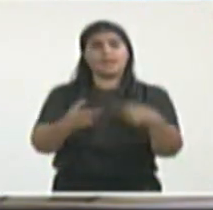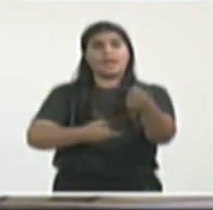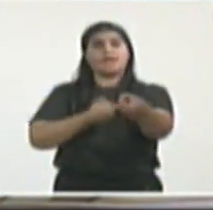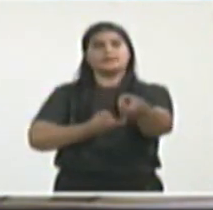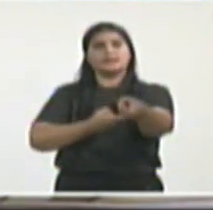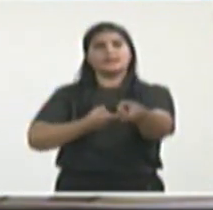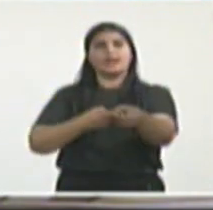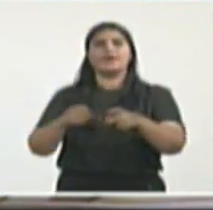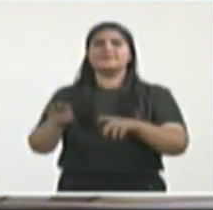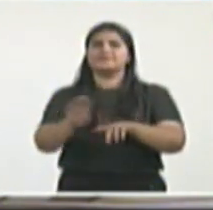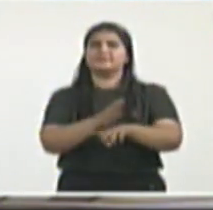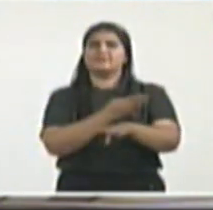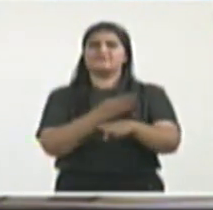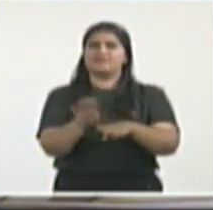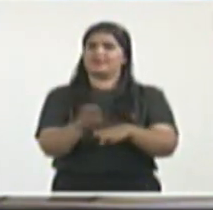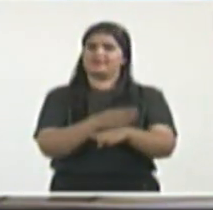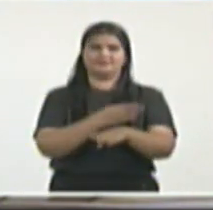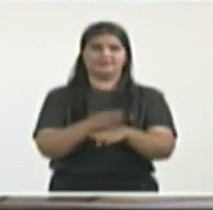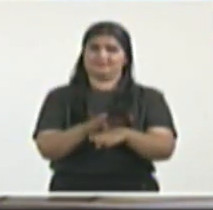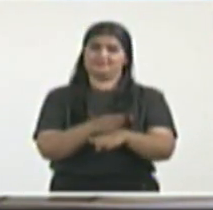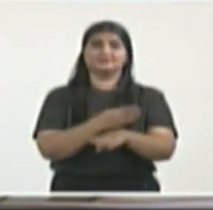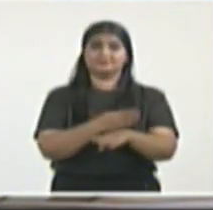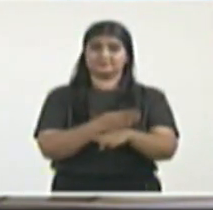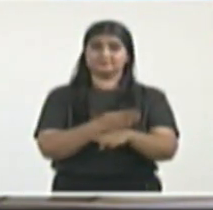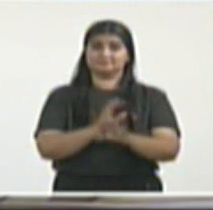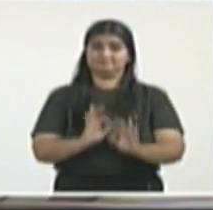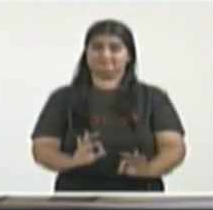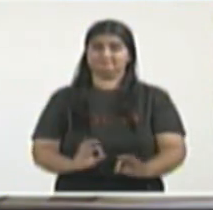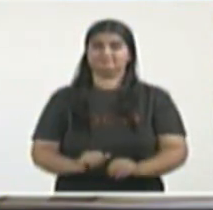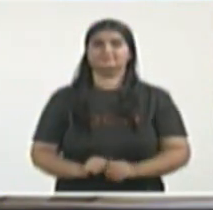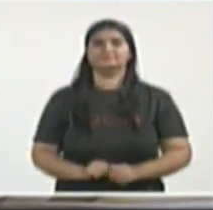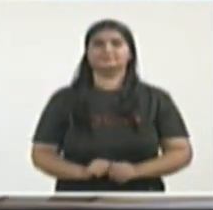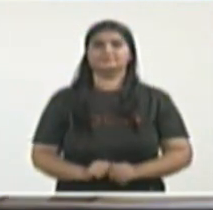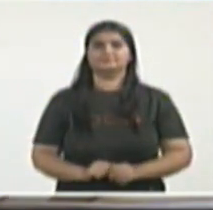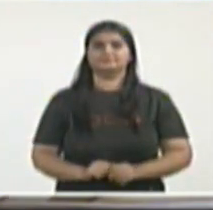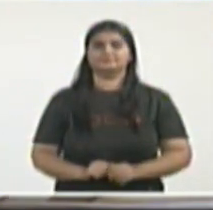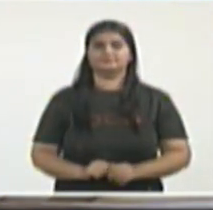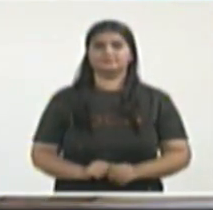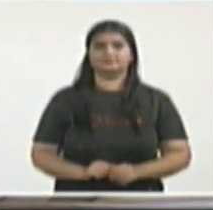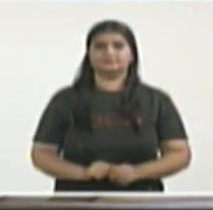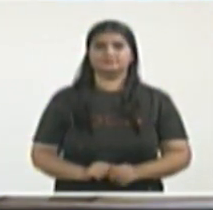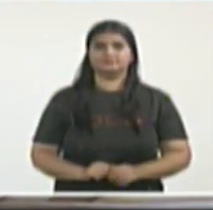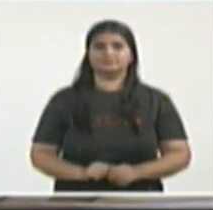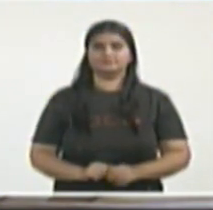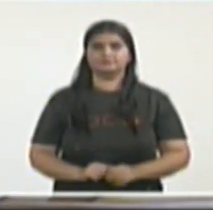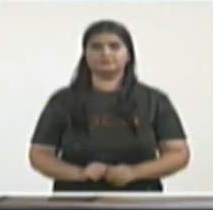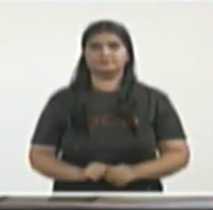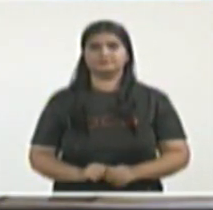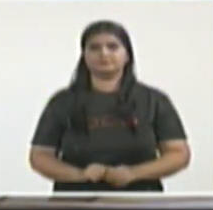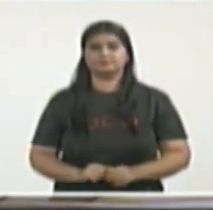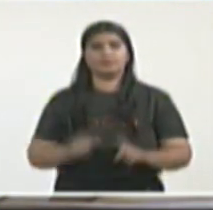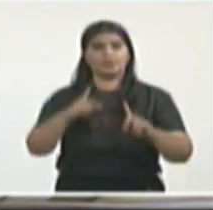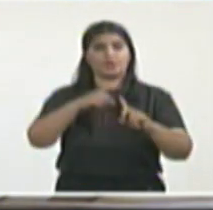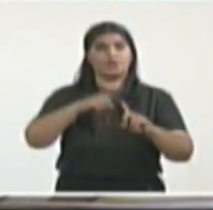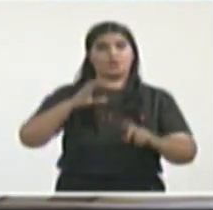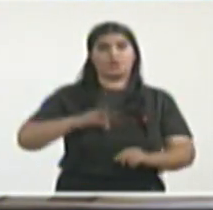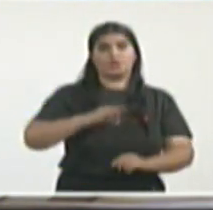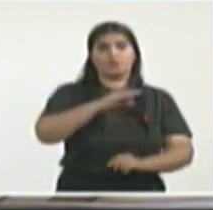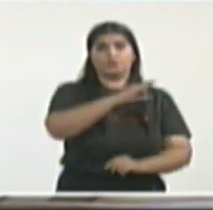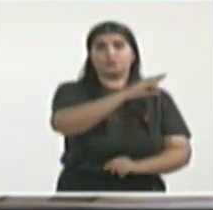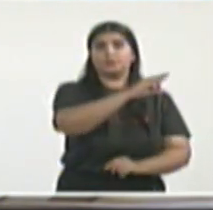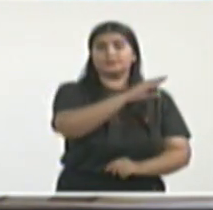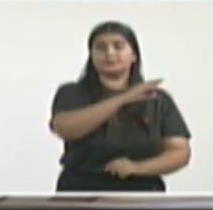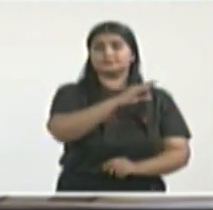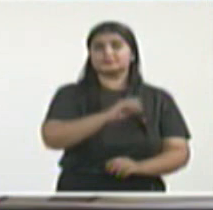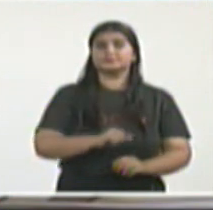comunicacional en particular desde el día 9 de julio, Twitter no aplicó sus propias regulaciones para tratar de